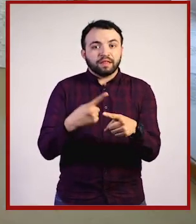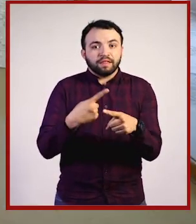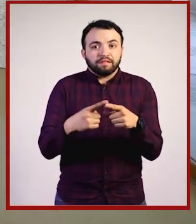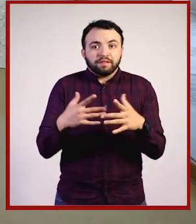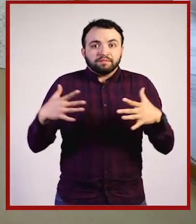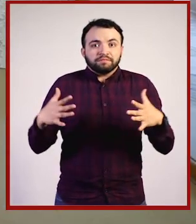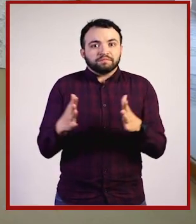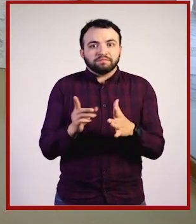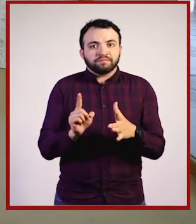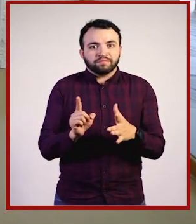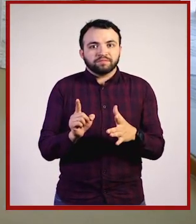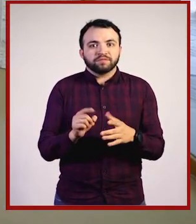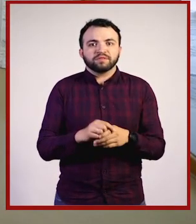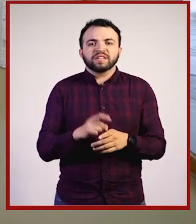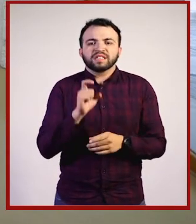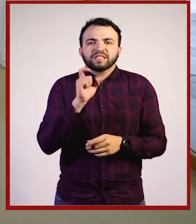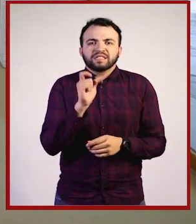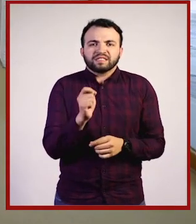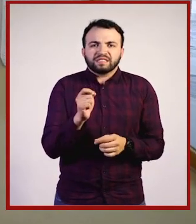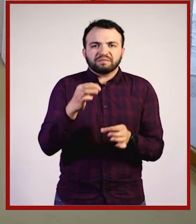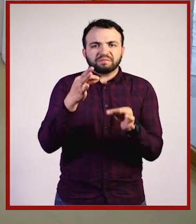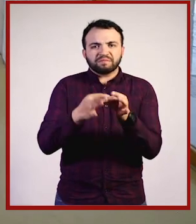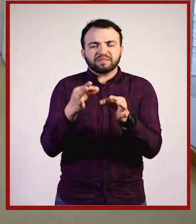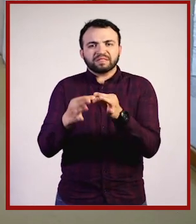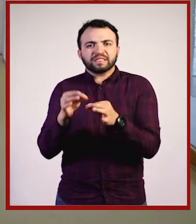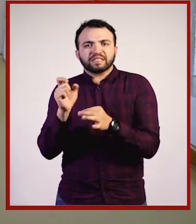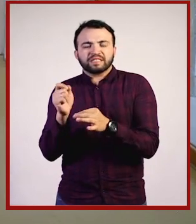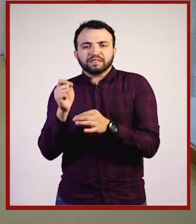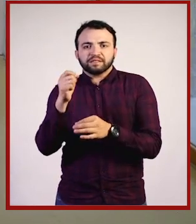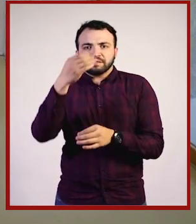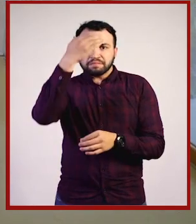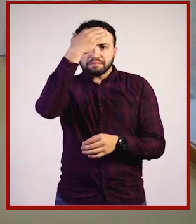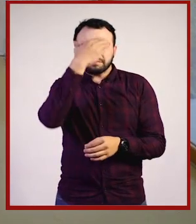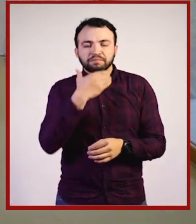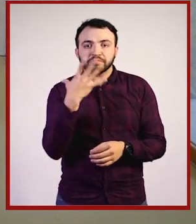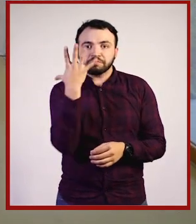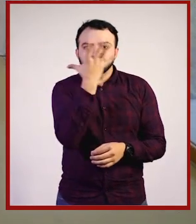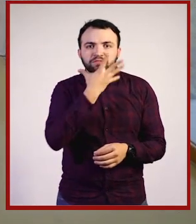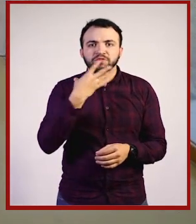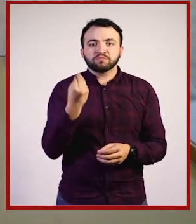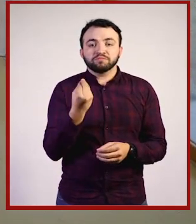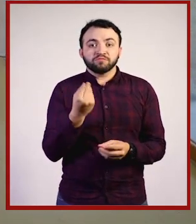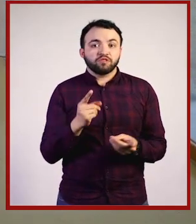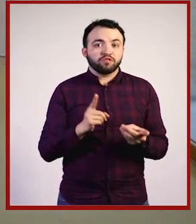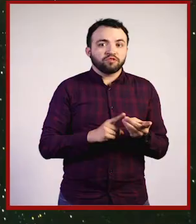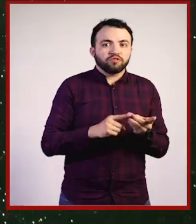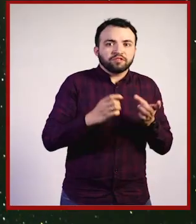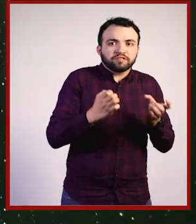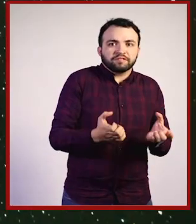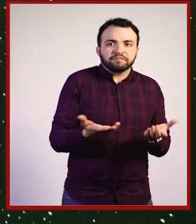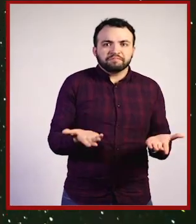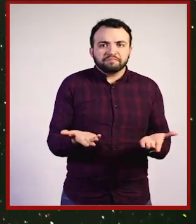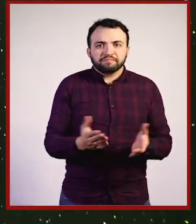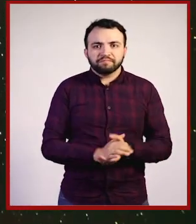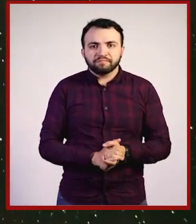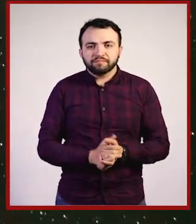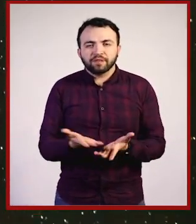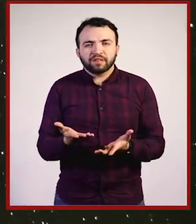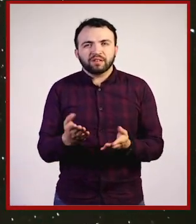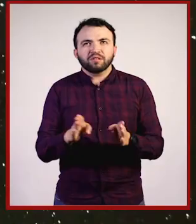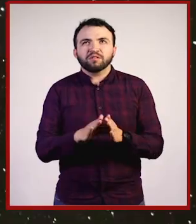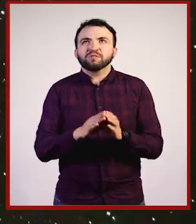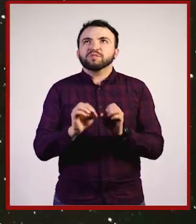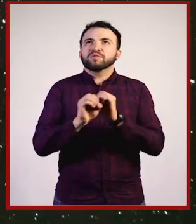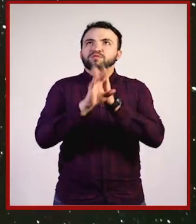Analizaremos quién dicta qué y cómo es la belleza y descubriremos dónde se encuentra en realidad. Vamos a calcular el número de